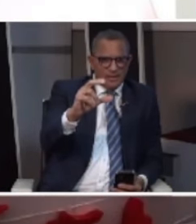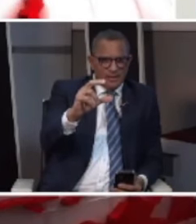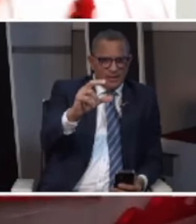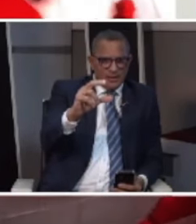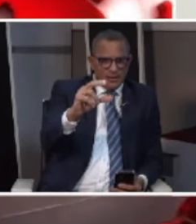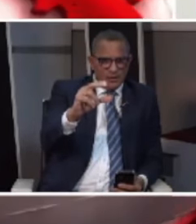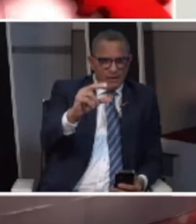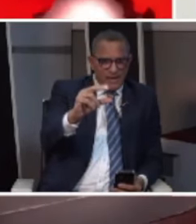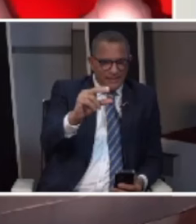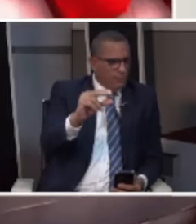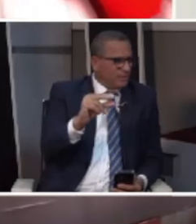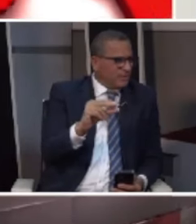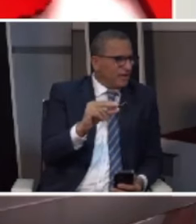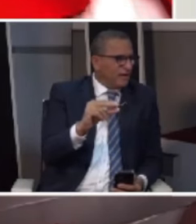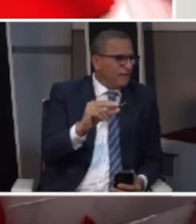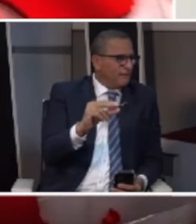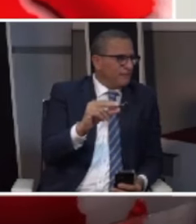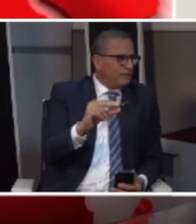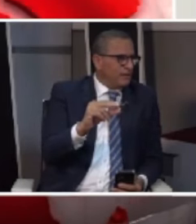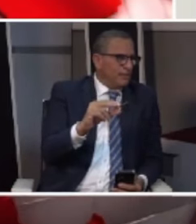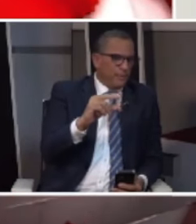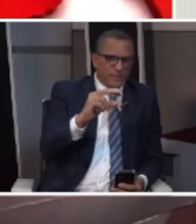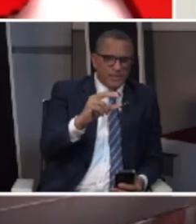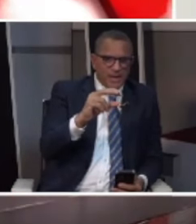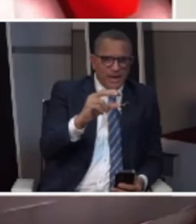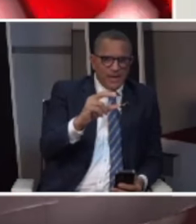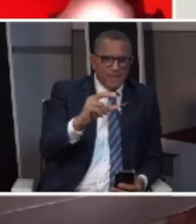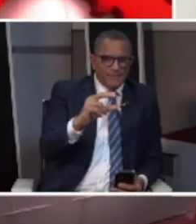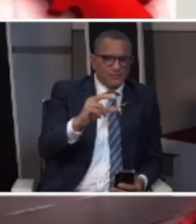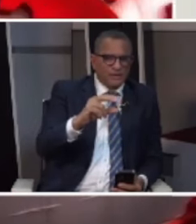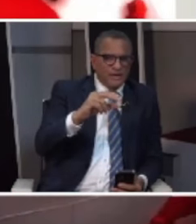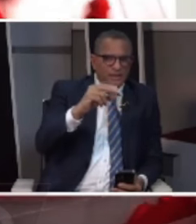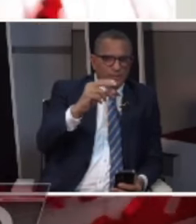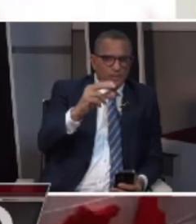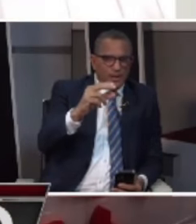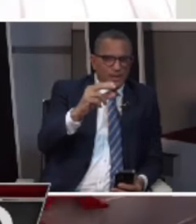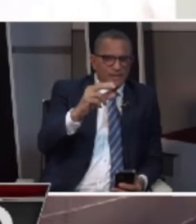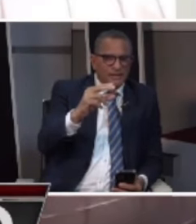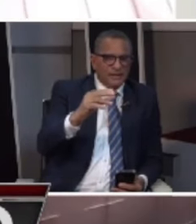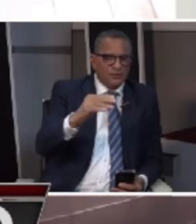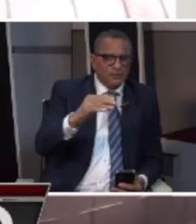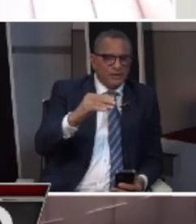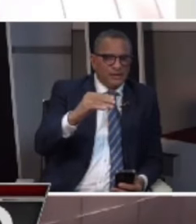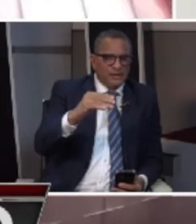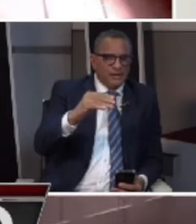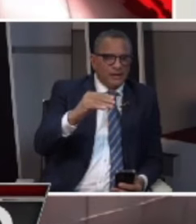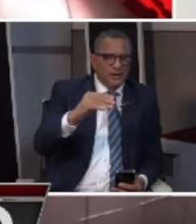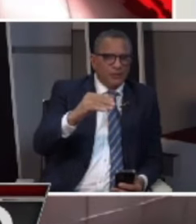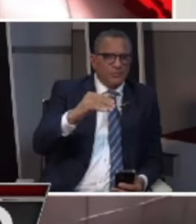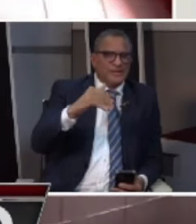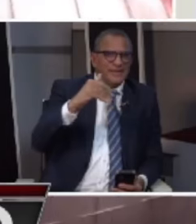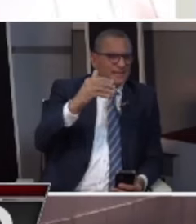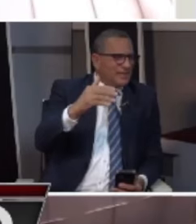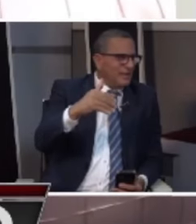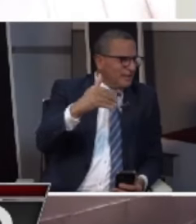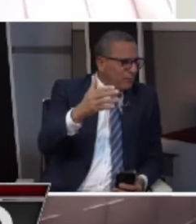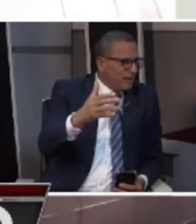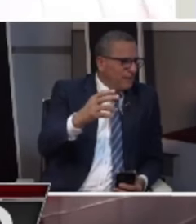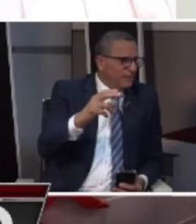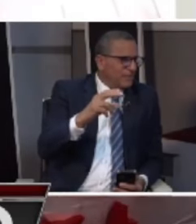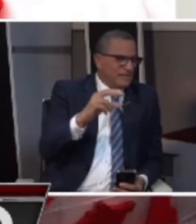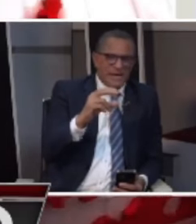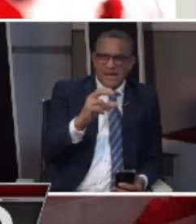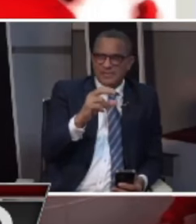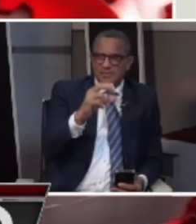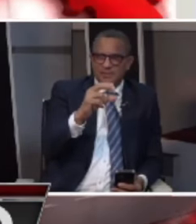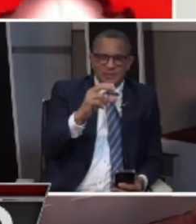la deuda externa. Porque ya el peso de la deuda y los intereses de la deuda